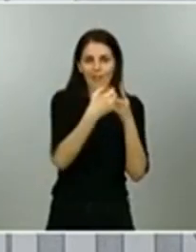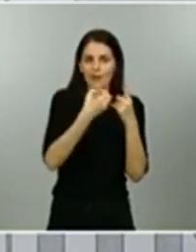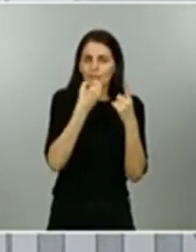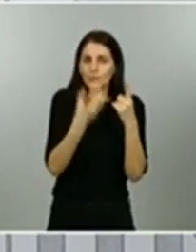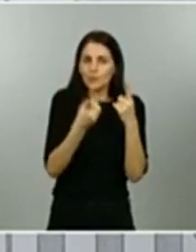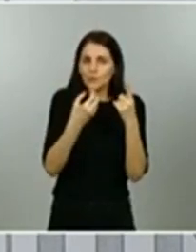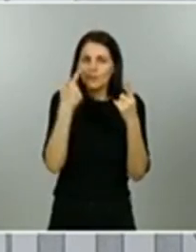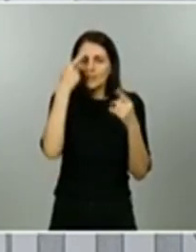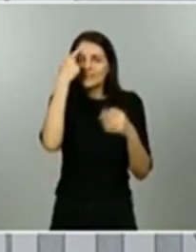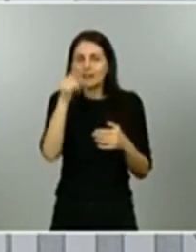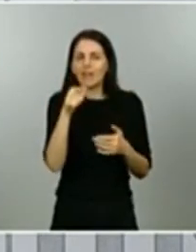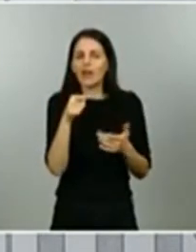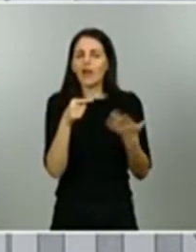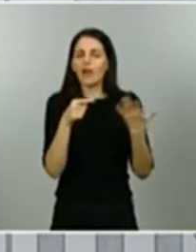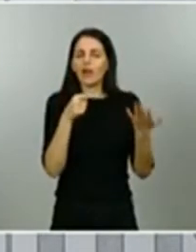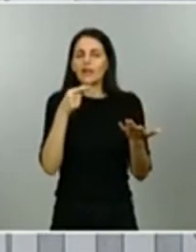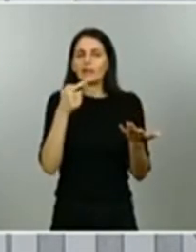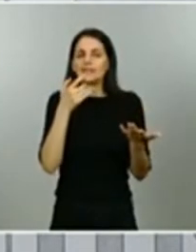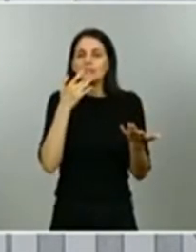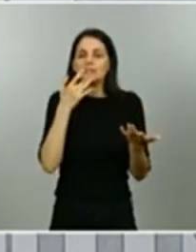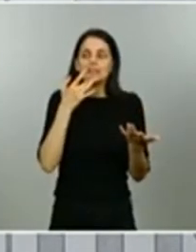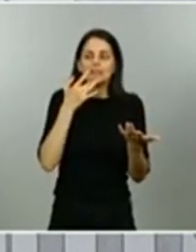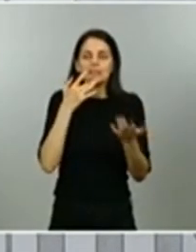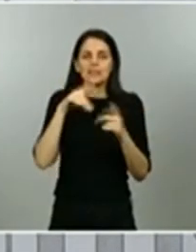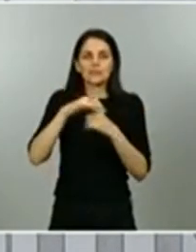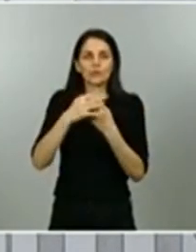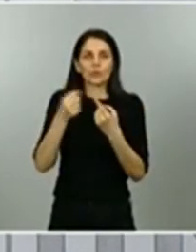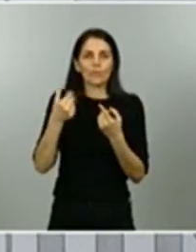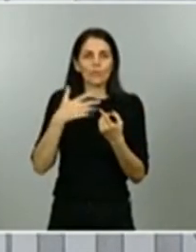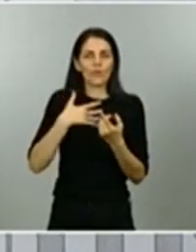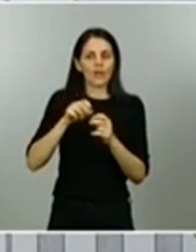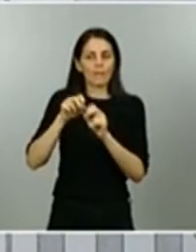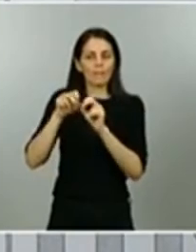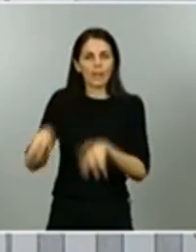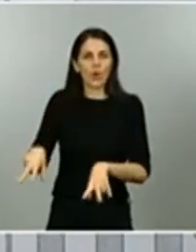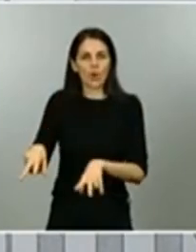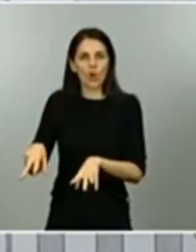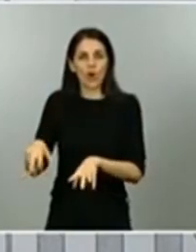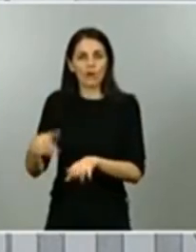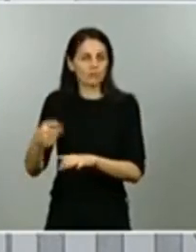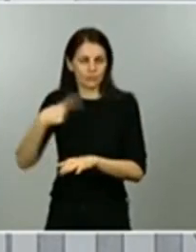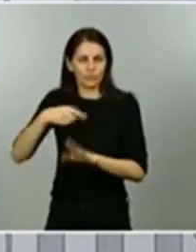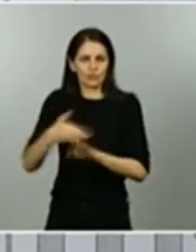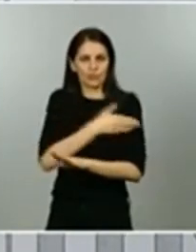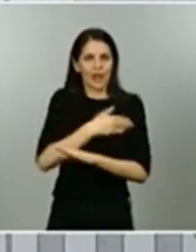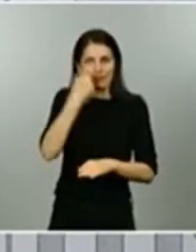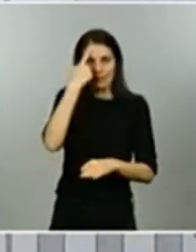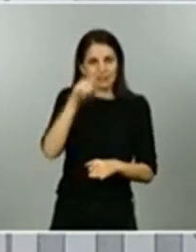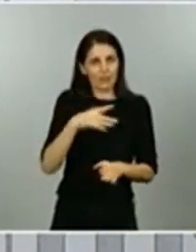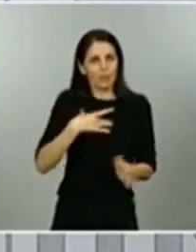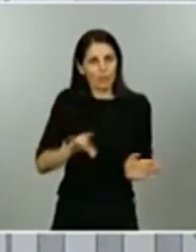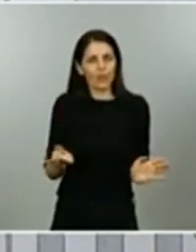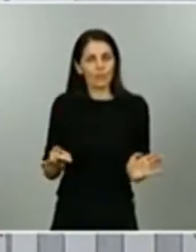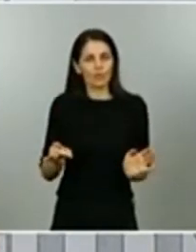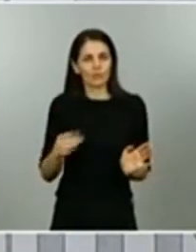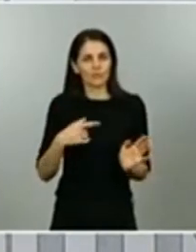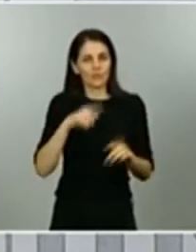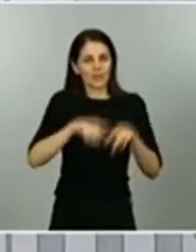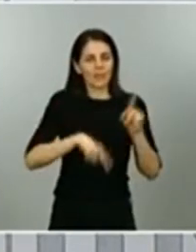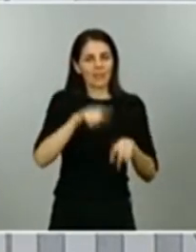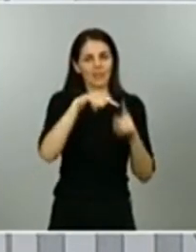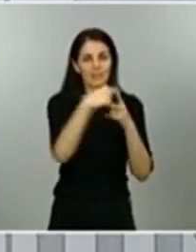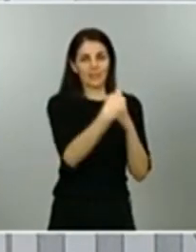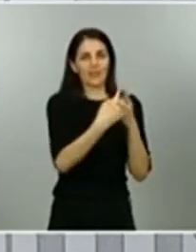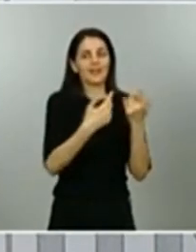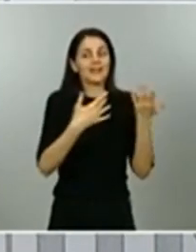muy anticipada si hubiera un rebrote en alguna parte del territorio que aconsejara o bien demorar el proceso o bien reescalar cosa que